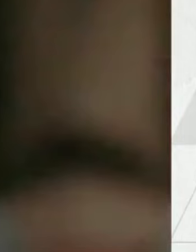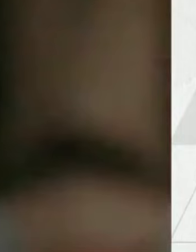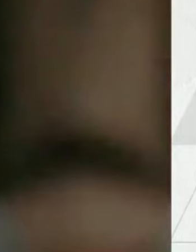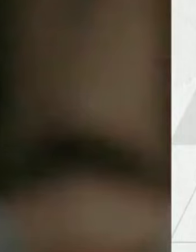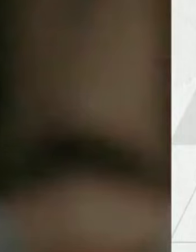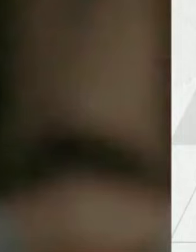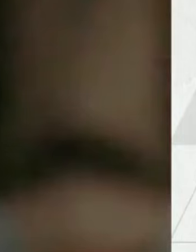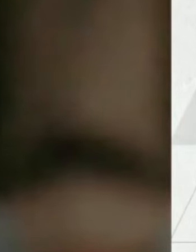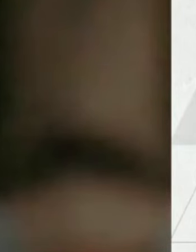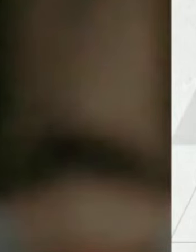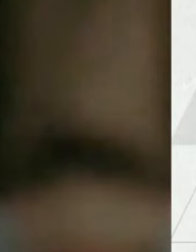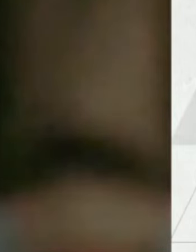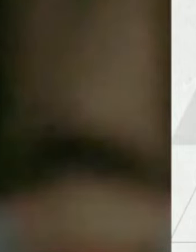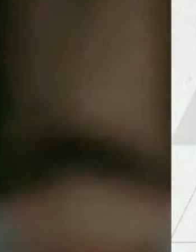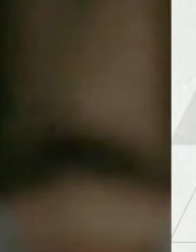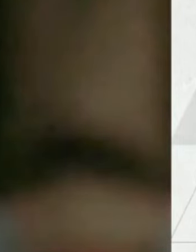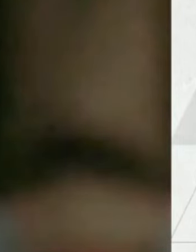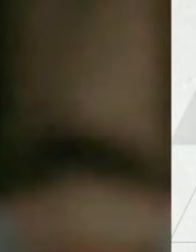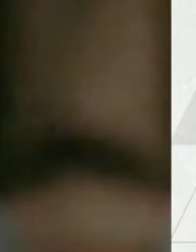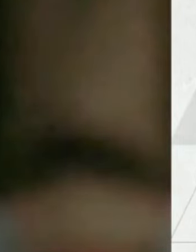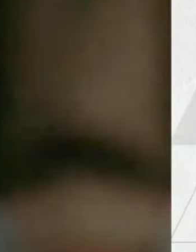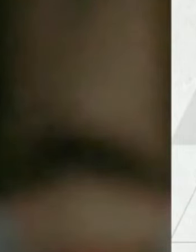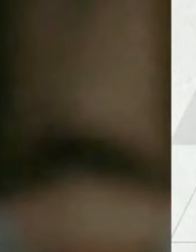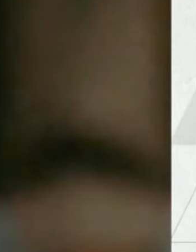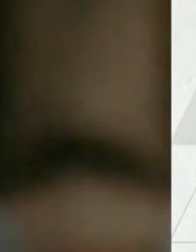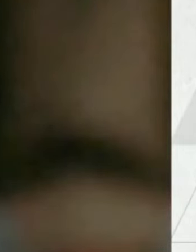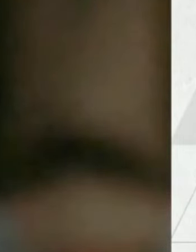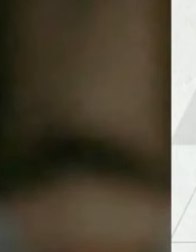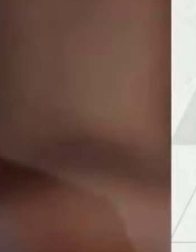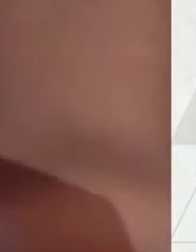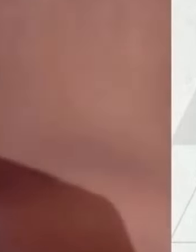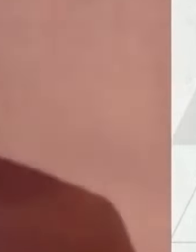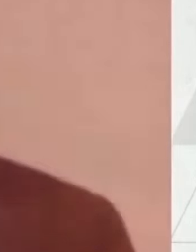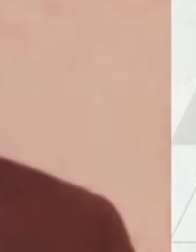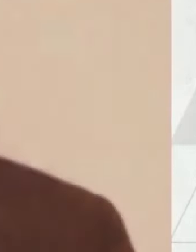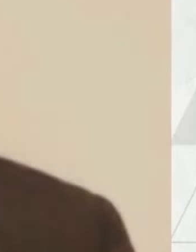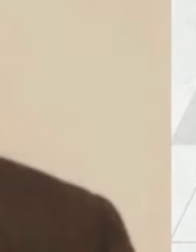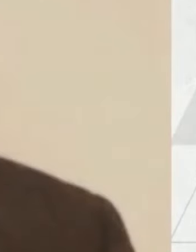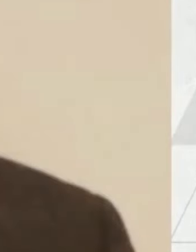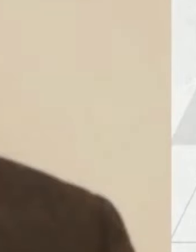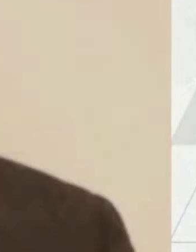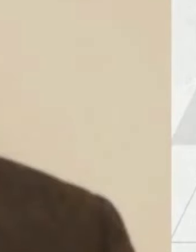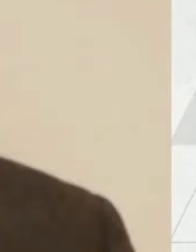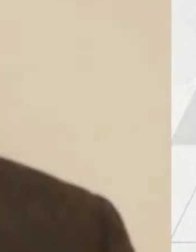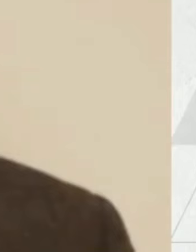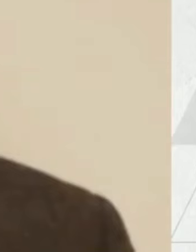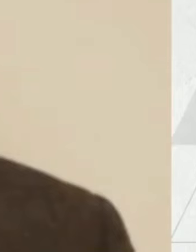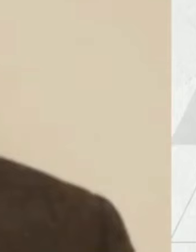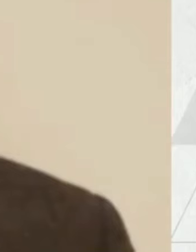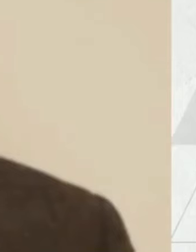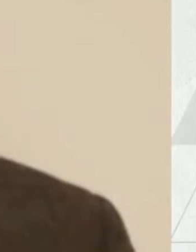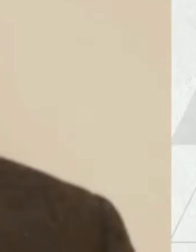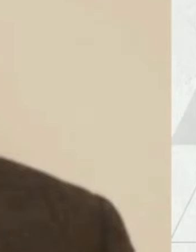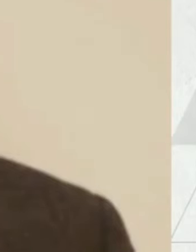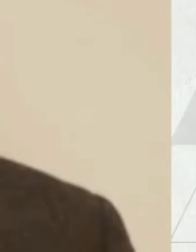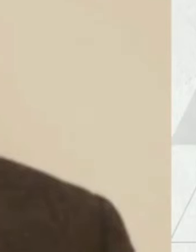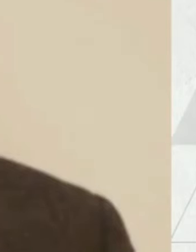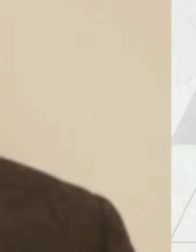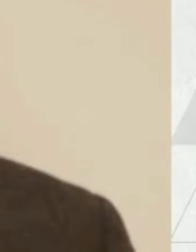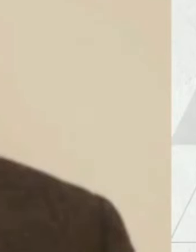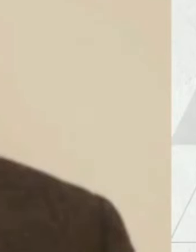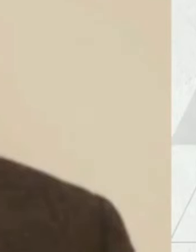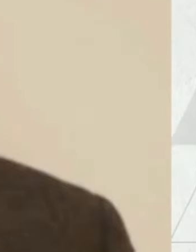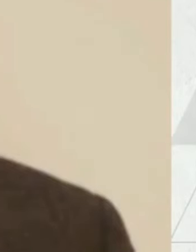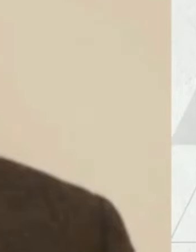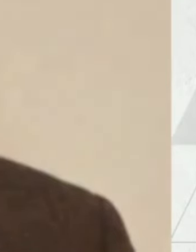del gobierno, del régimen, del PRI, eran financiadas con bastante